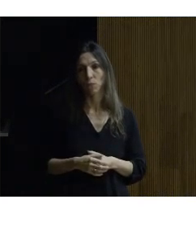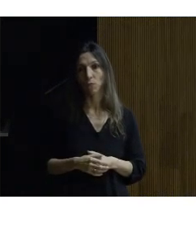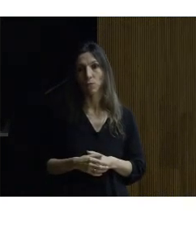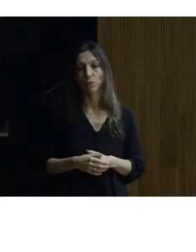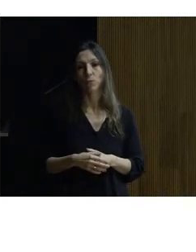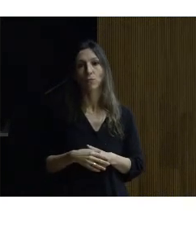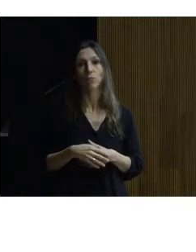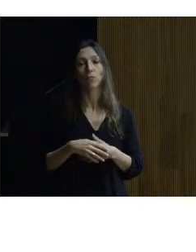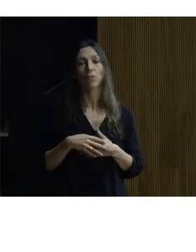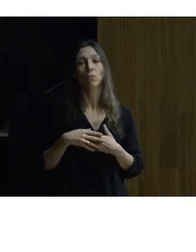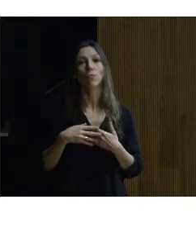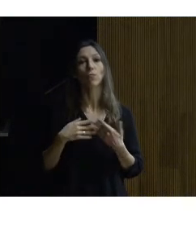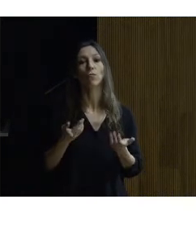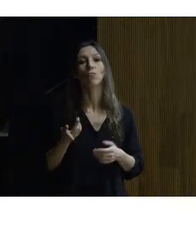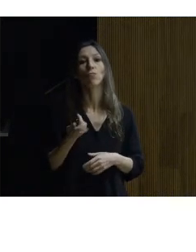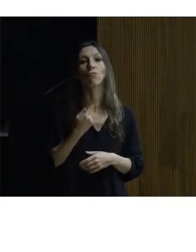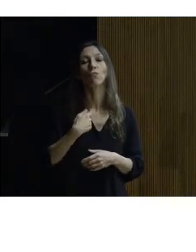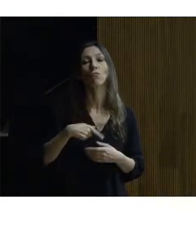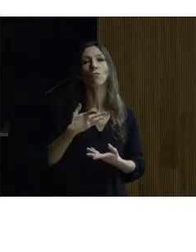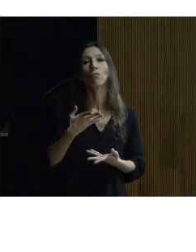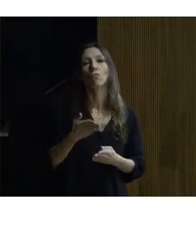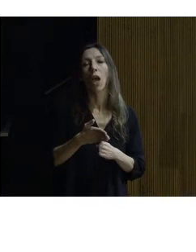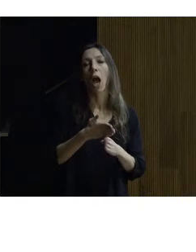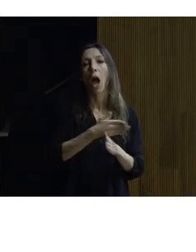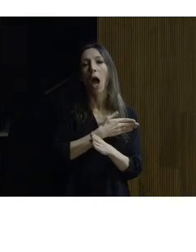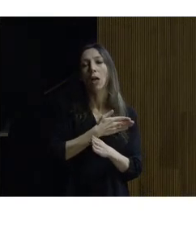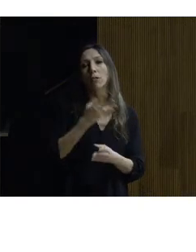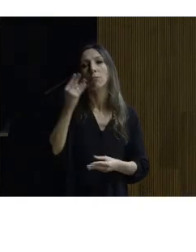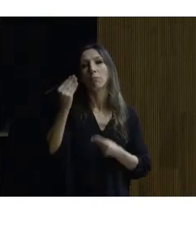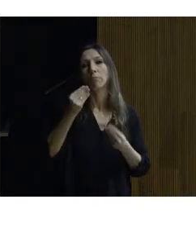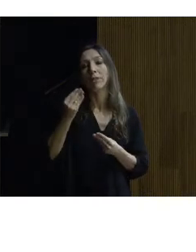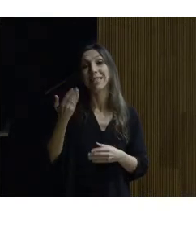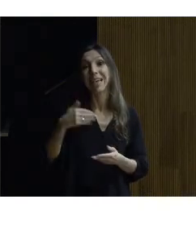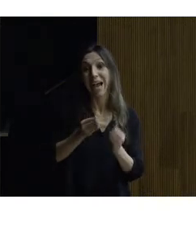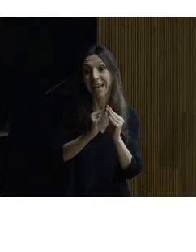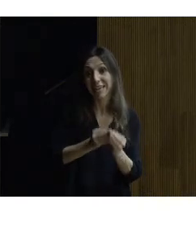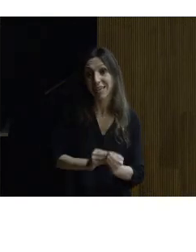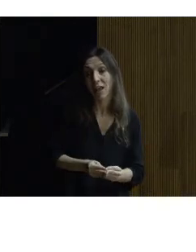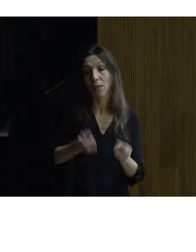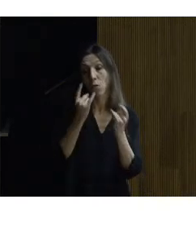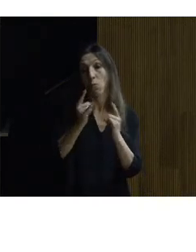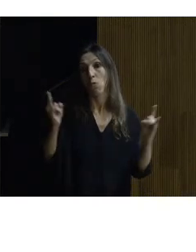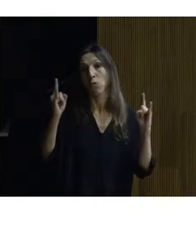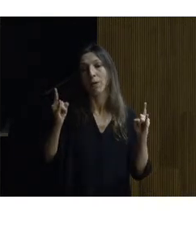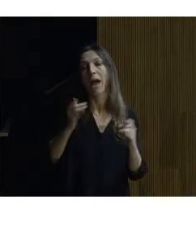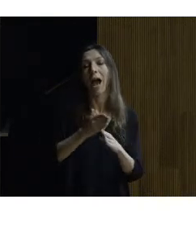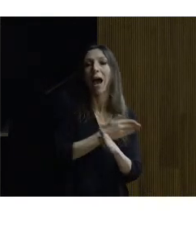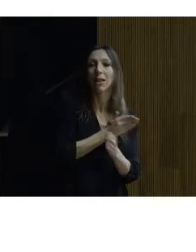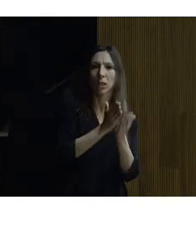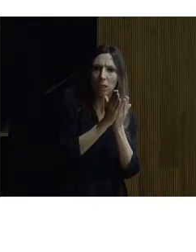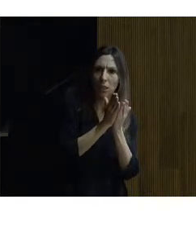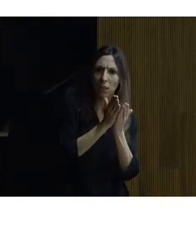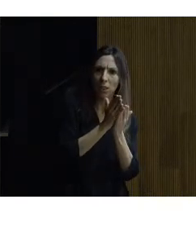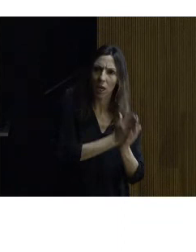¿qué premisas tomamos nosotros a la hora de llevar a cabo la instalación de un bucle magnético? un estudio previo imprescindible podemos